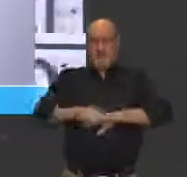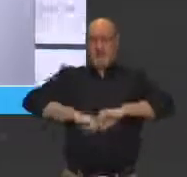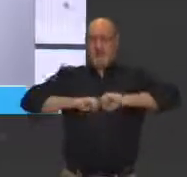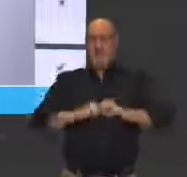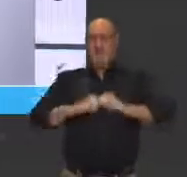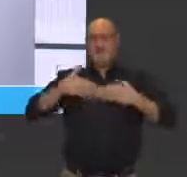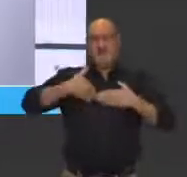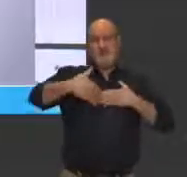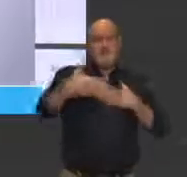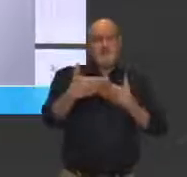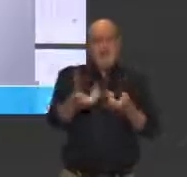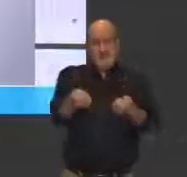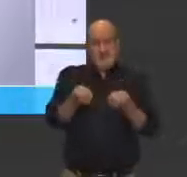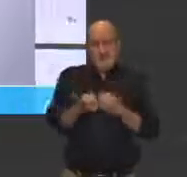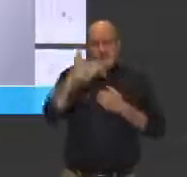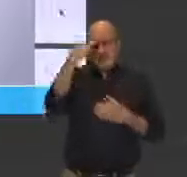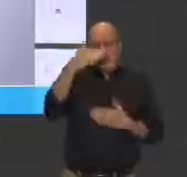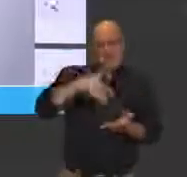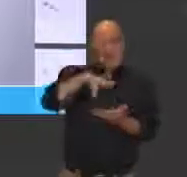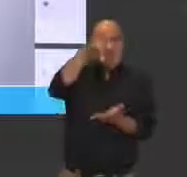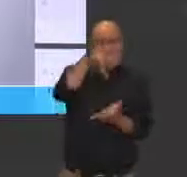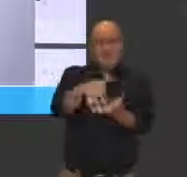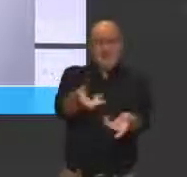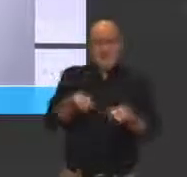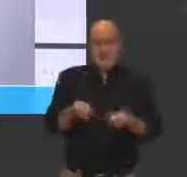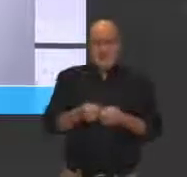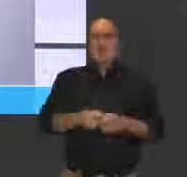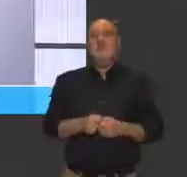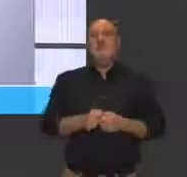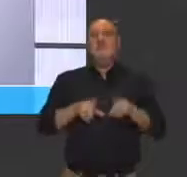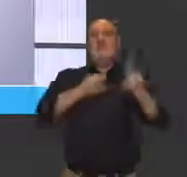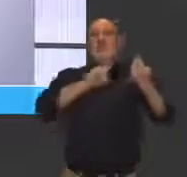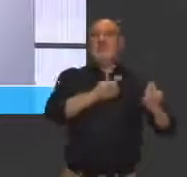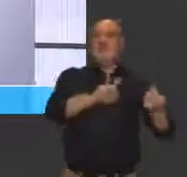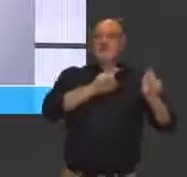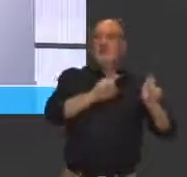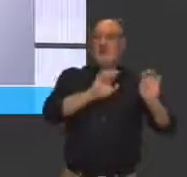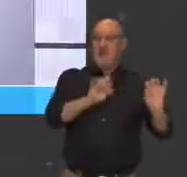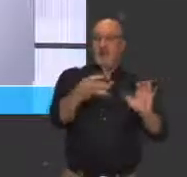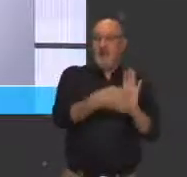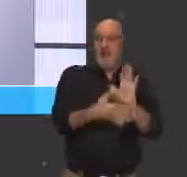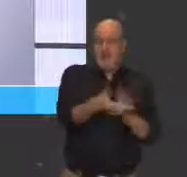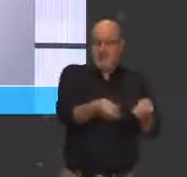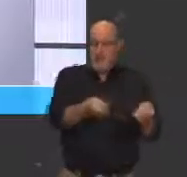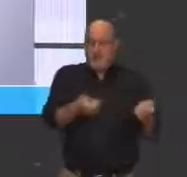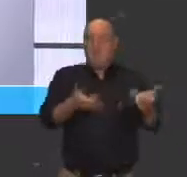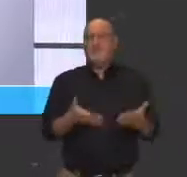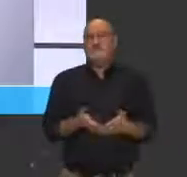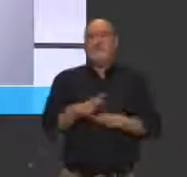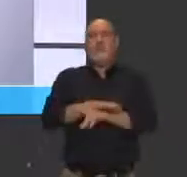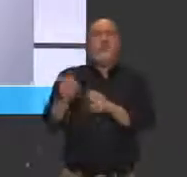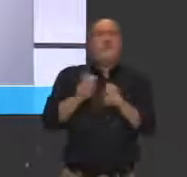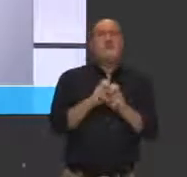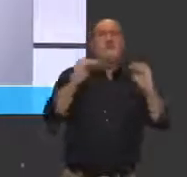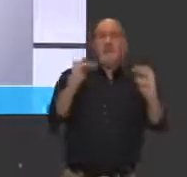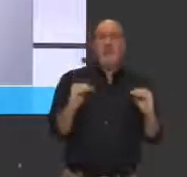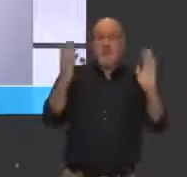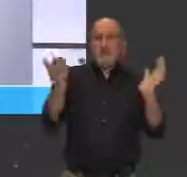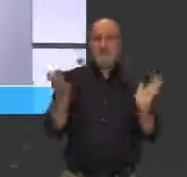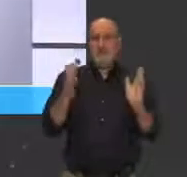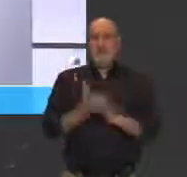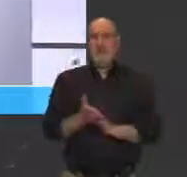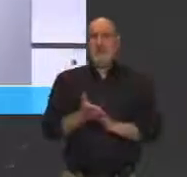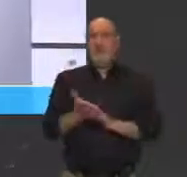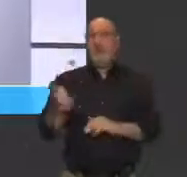desafíos que tenemos por delante, que afronte una educación de calidad, impuestos bajos, generación de